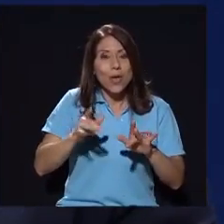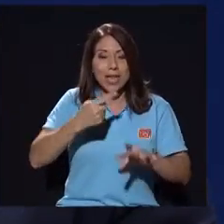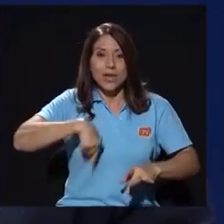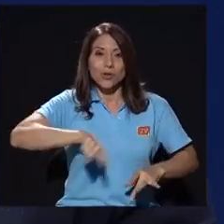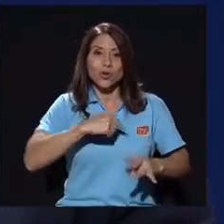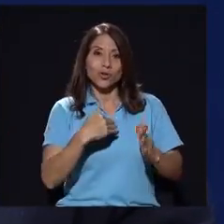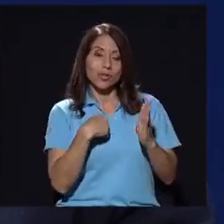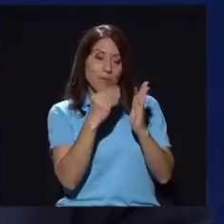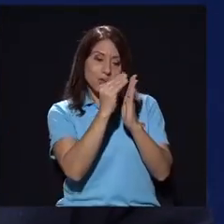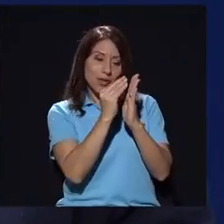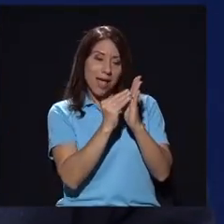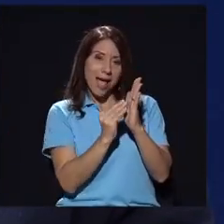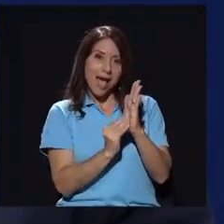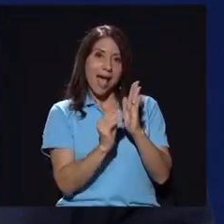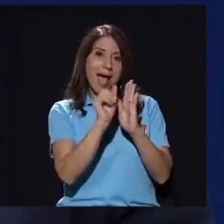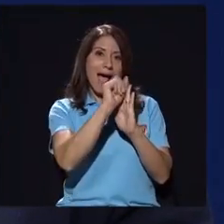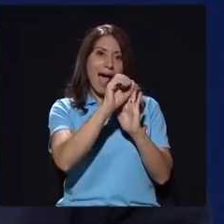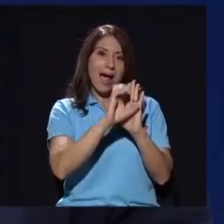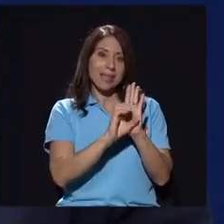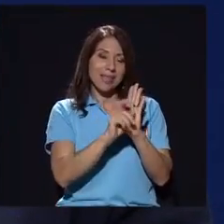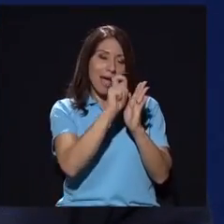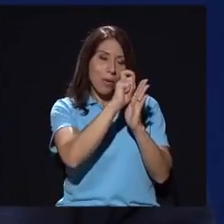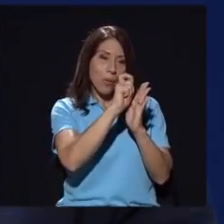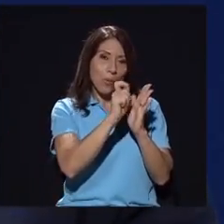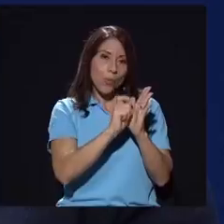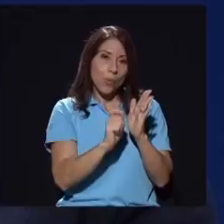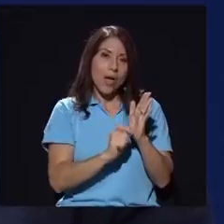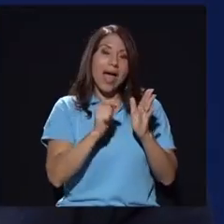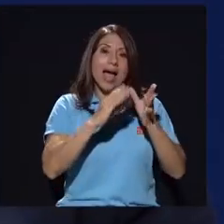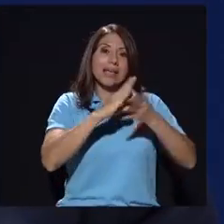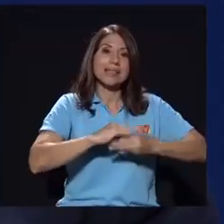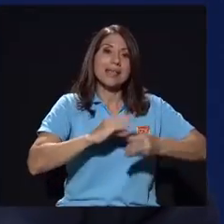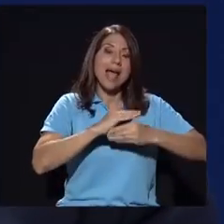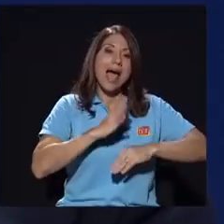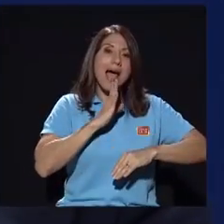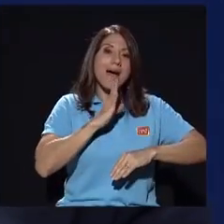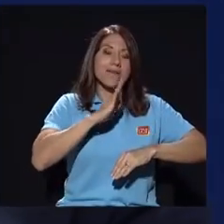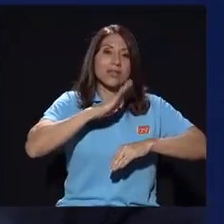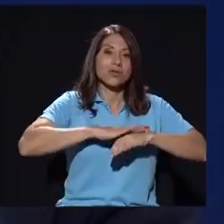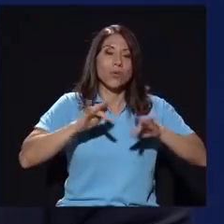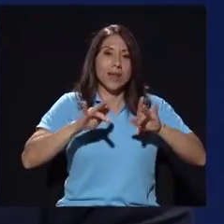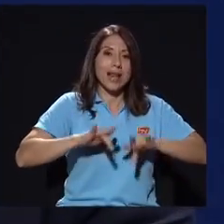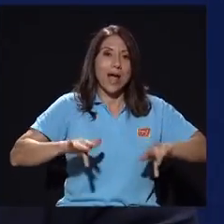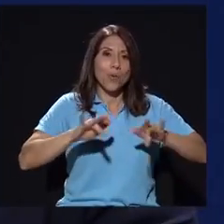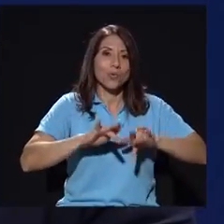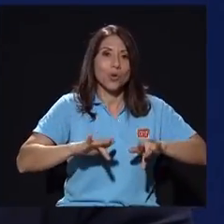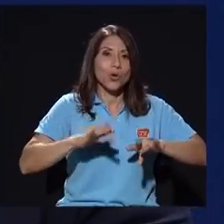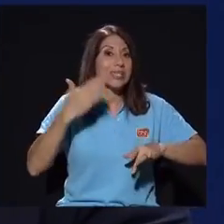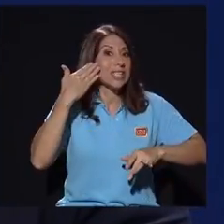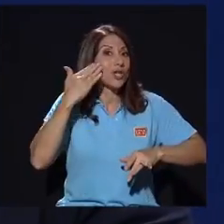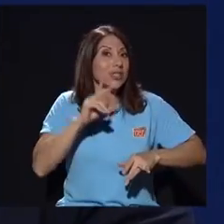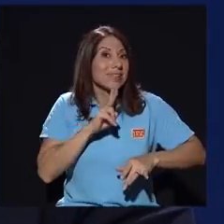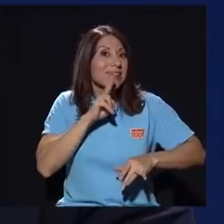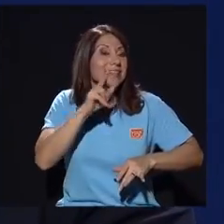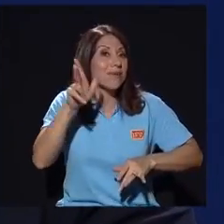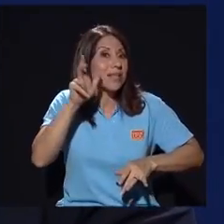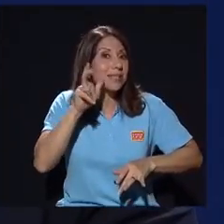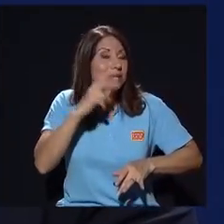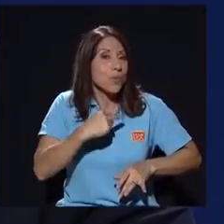el acta donde viene y se relata parte del audio sin saber de que eventualmente iba a salir la voz efectivamente,